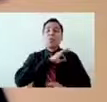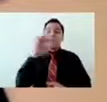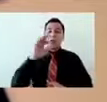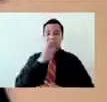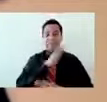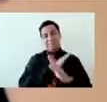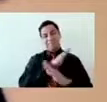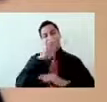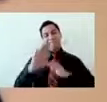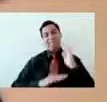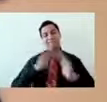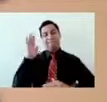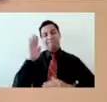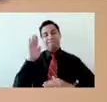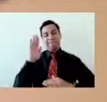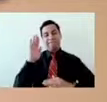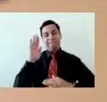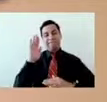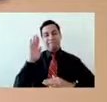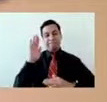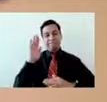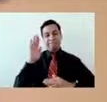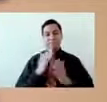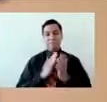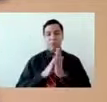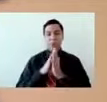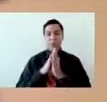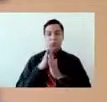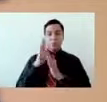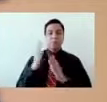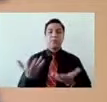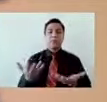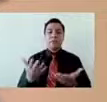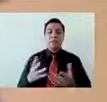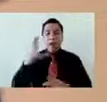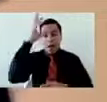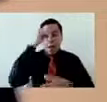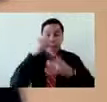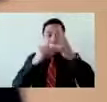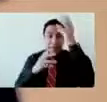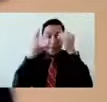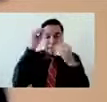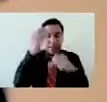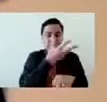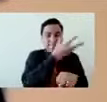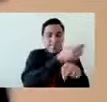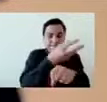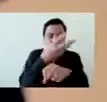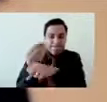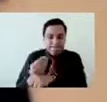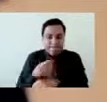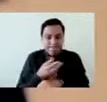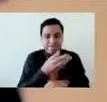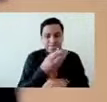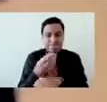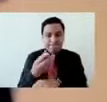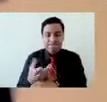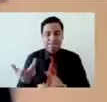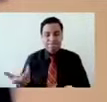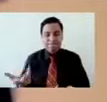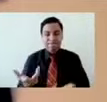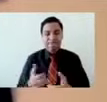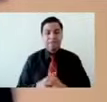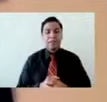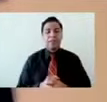de interacción. Obviamente, aprender a resolver los conflictos con esta comunicación, darnos tiempo. veces